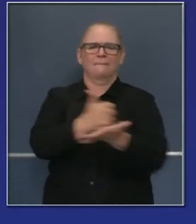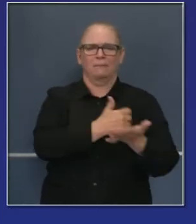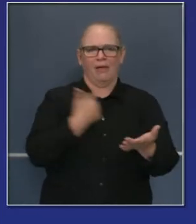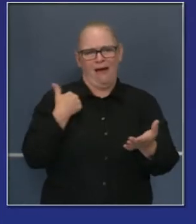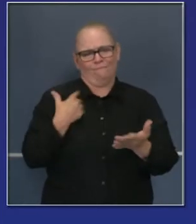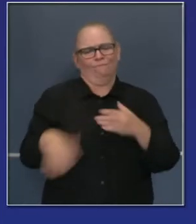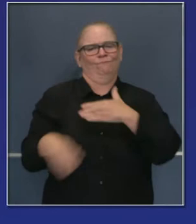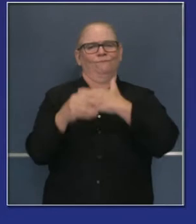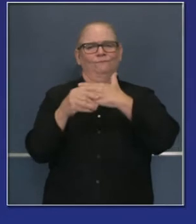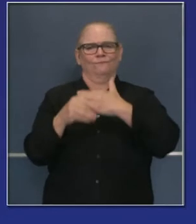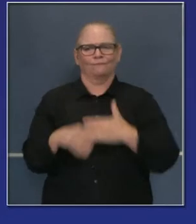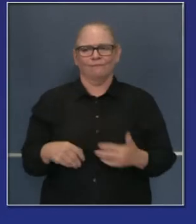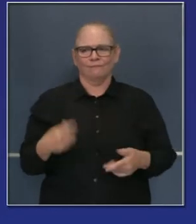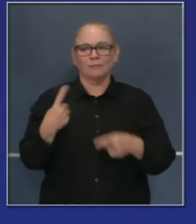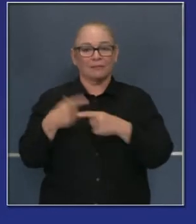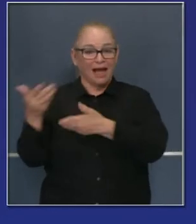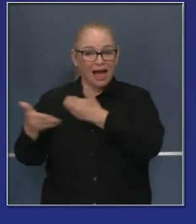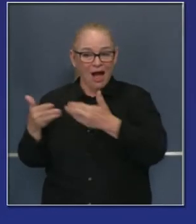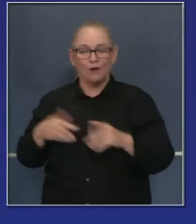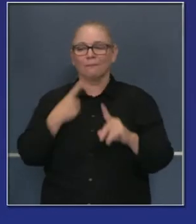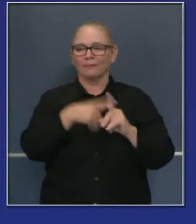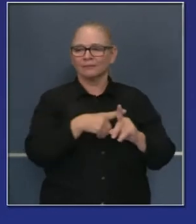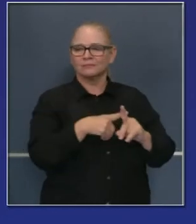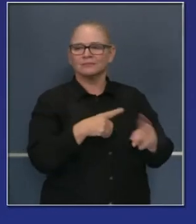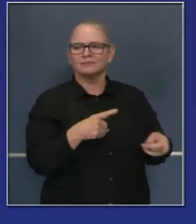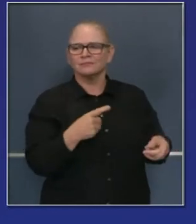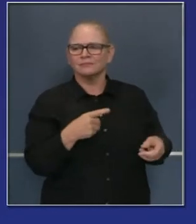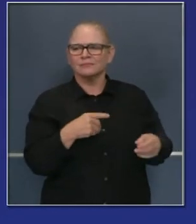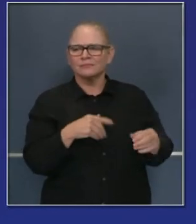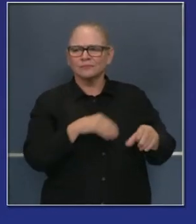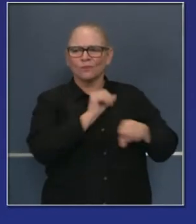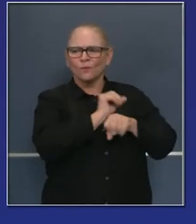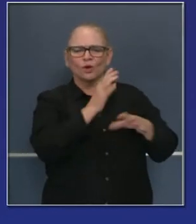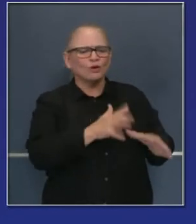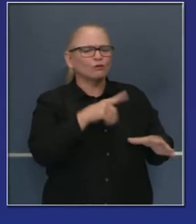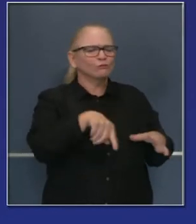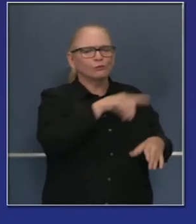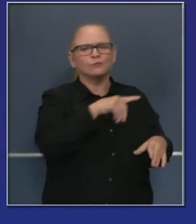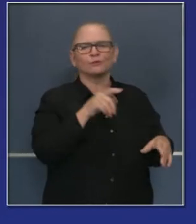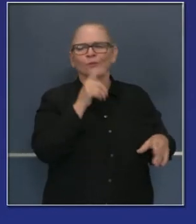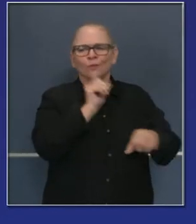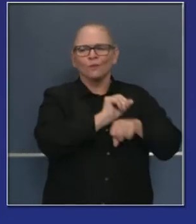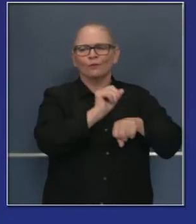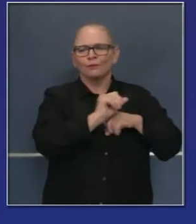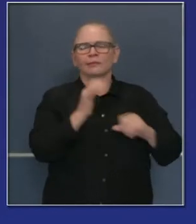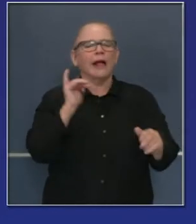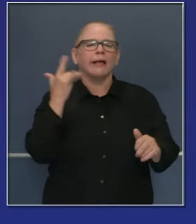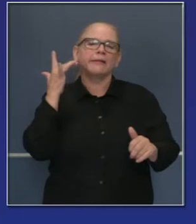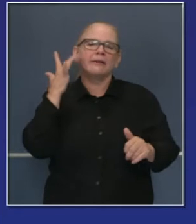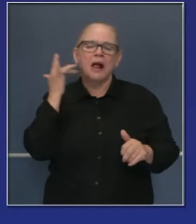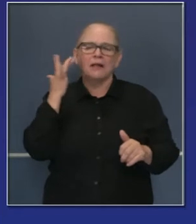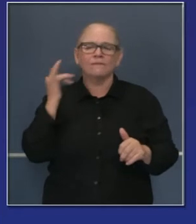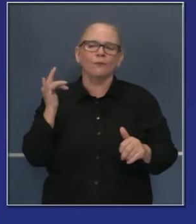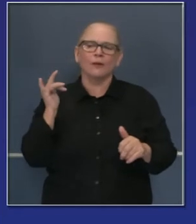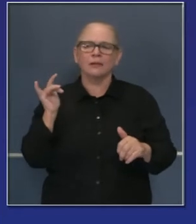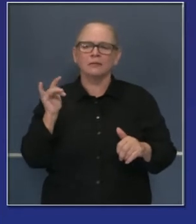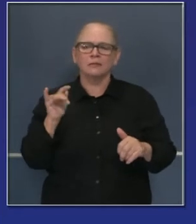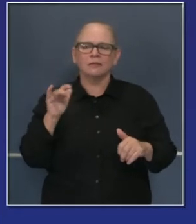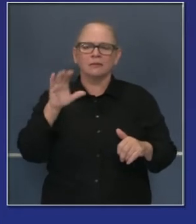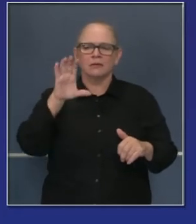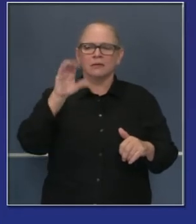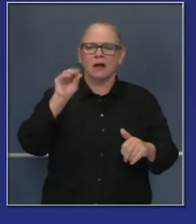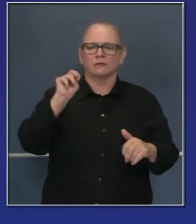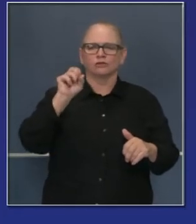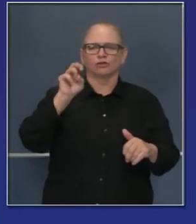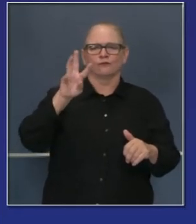Cal Fire que hemos traído, también estamos complementando el trabajo en el Cuerpo de Conservación de